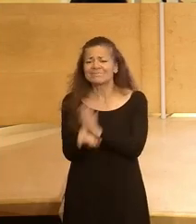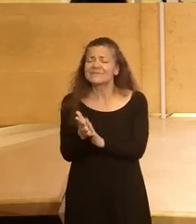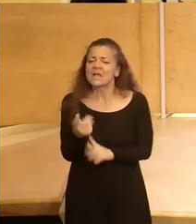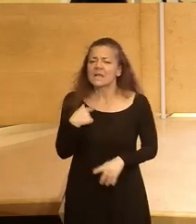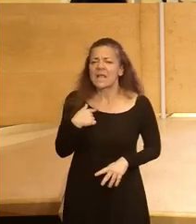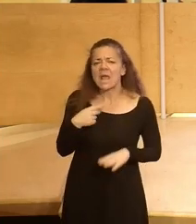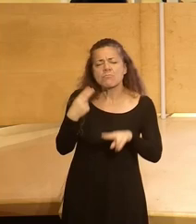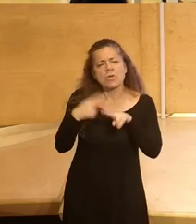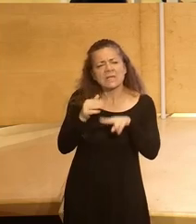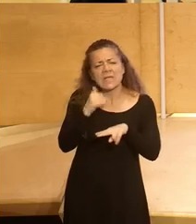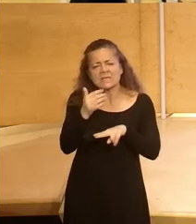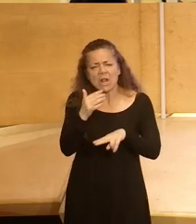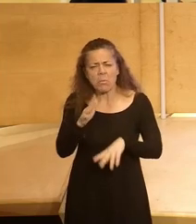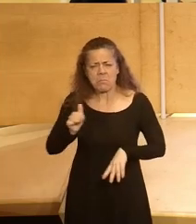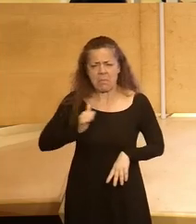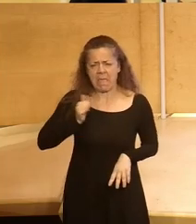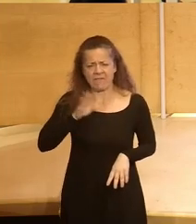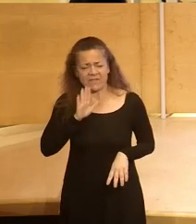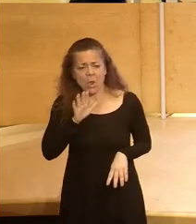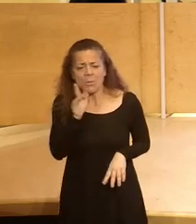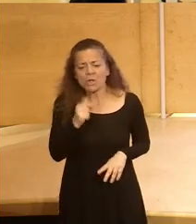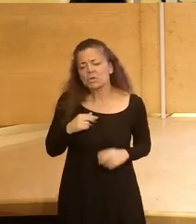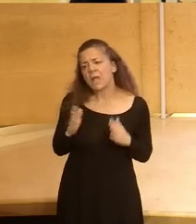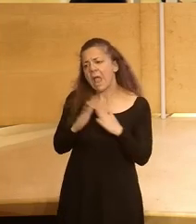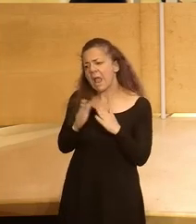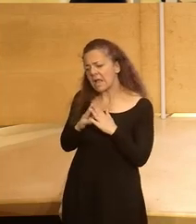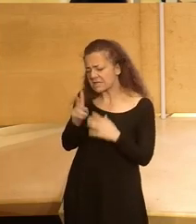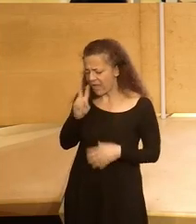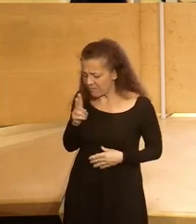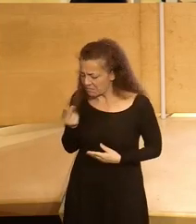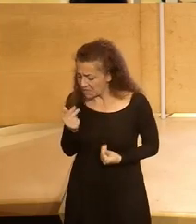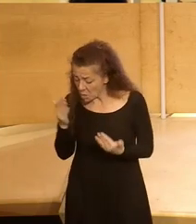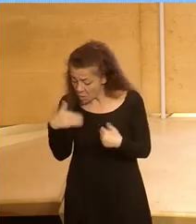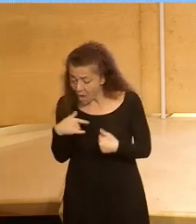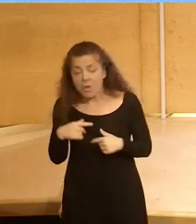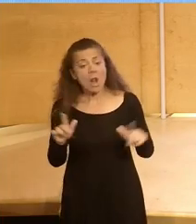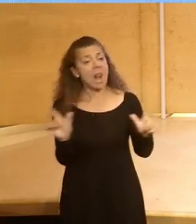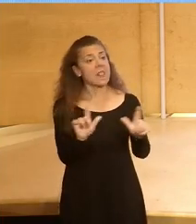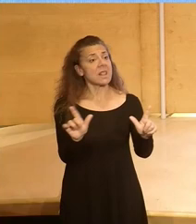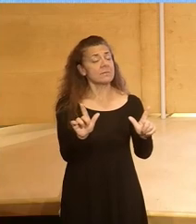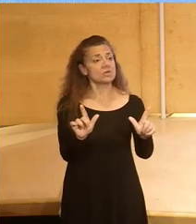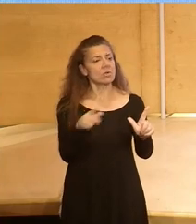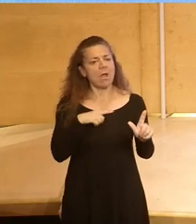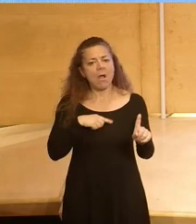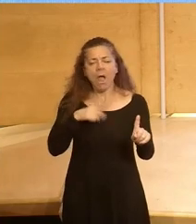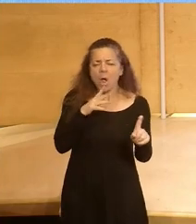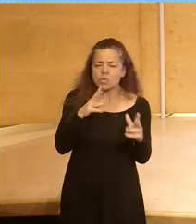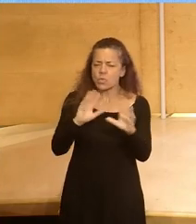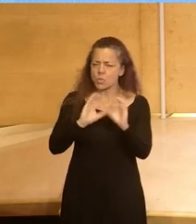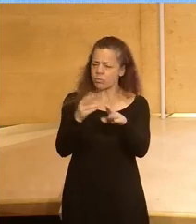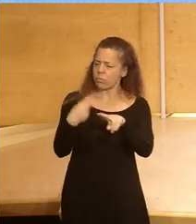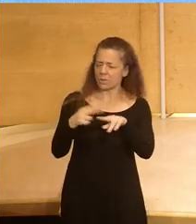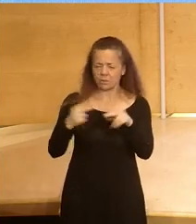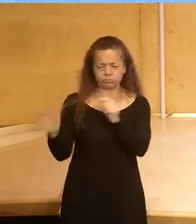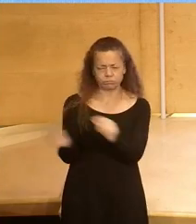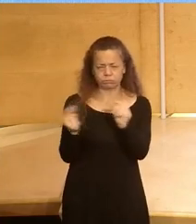que la política es algo virtual porque uno igual está en su casa abre el monedero está vacío pero la tele se está apuñalando a un partido político entonces uno igual dice